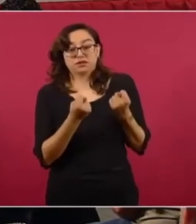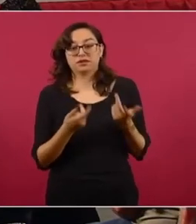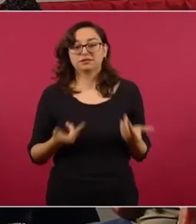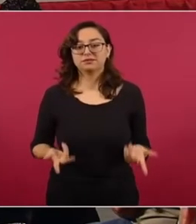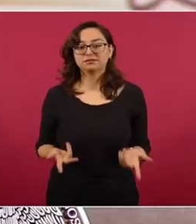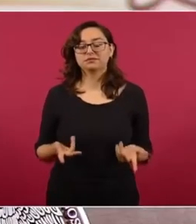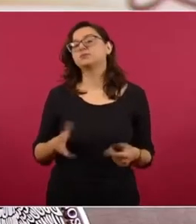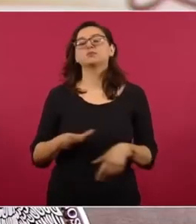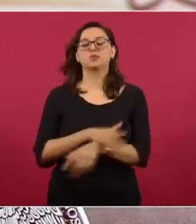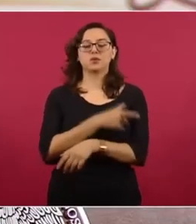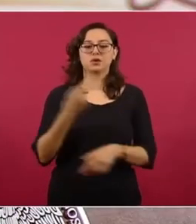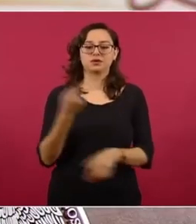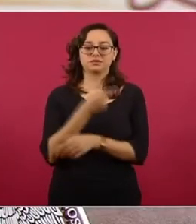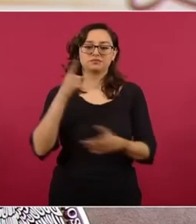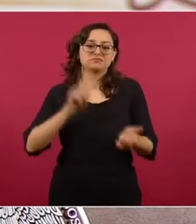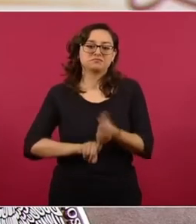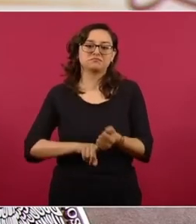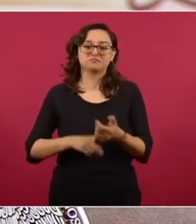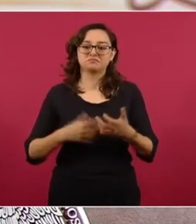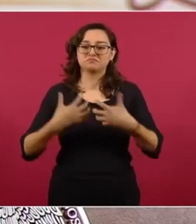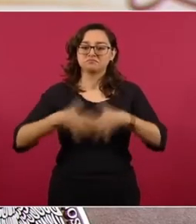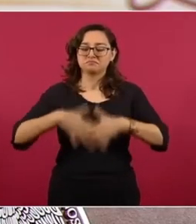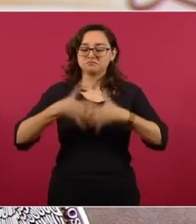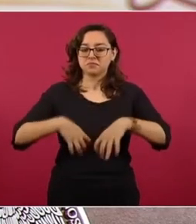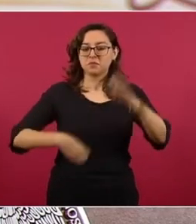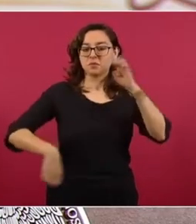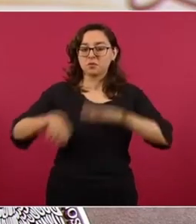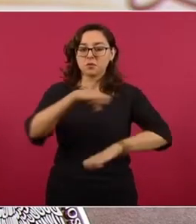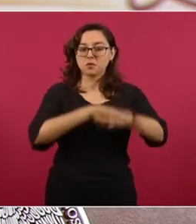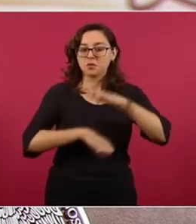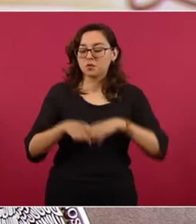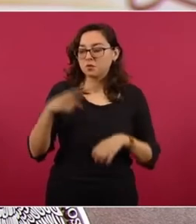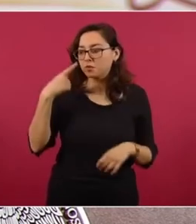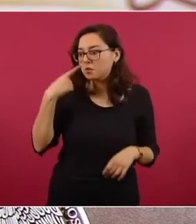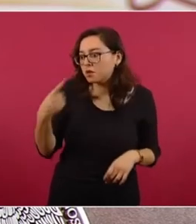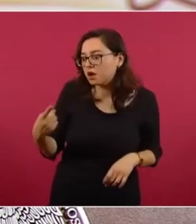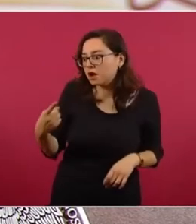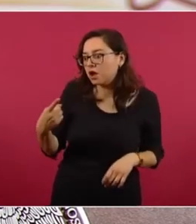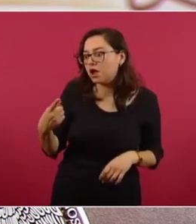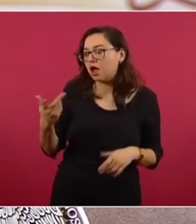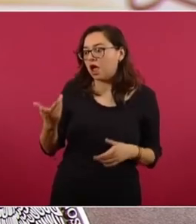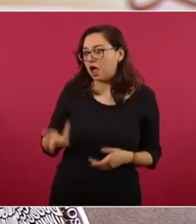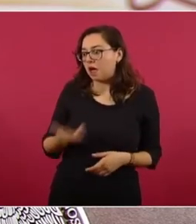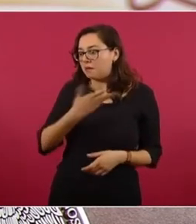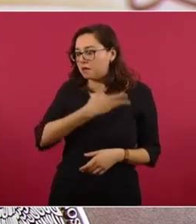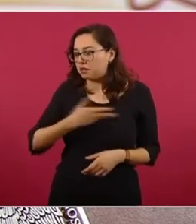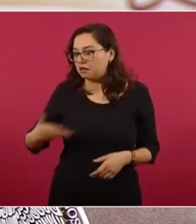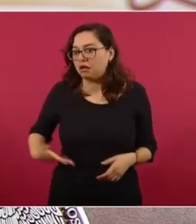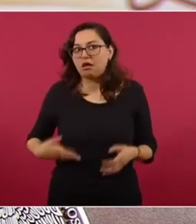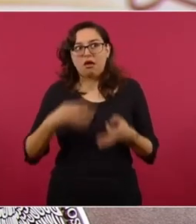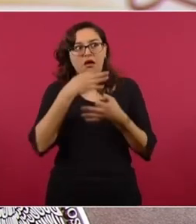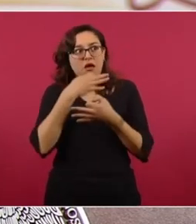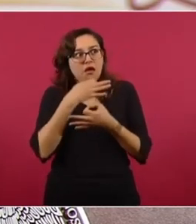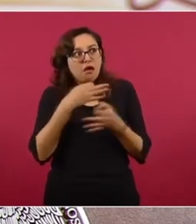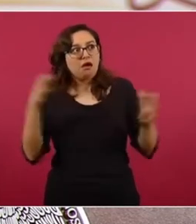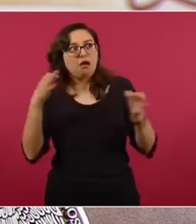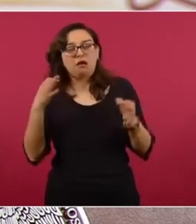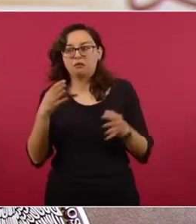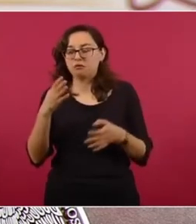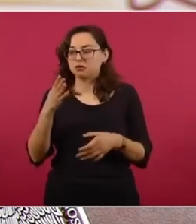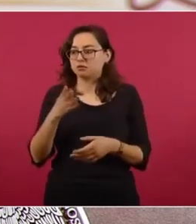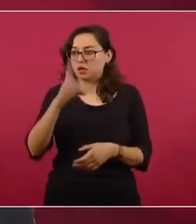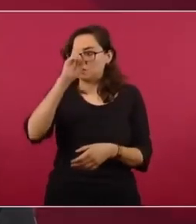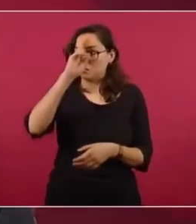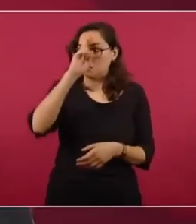Y esto es porque la industria del tabaco, en cuanto visualizó la existencia del decreto y antes de que se lograra